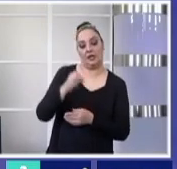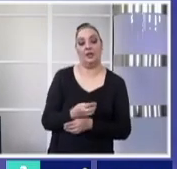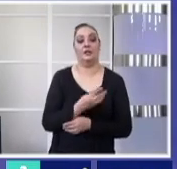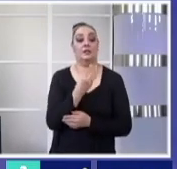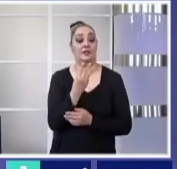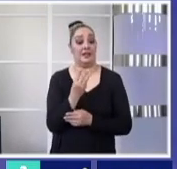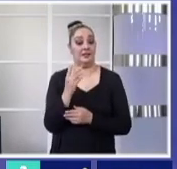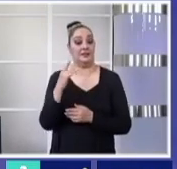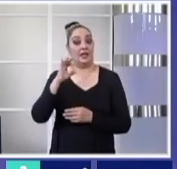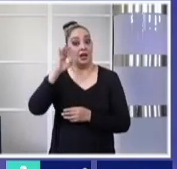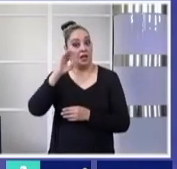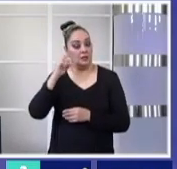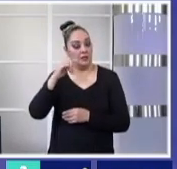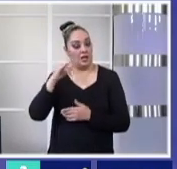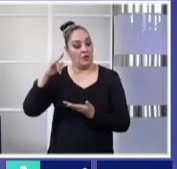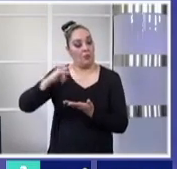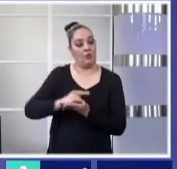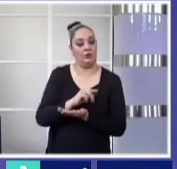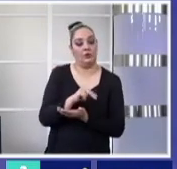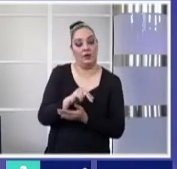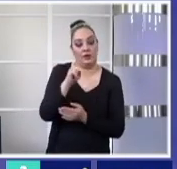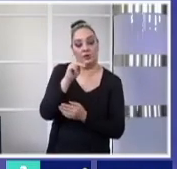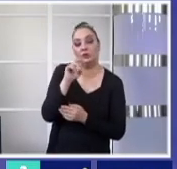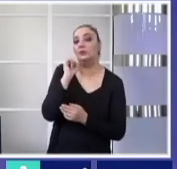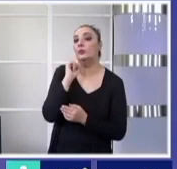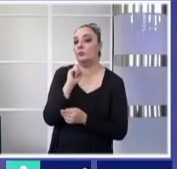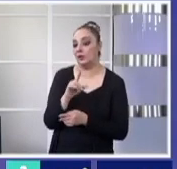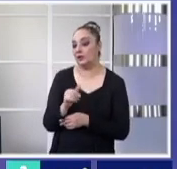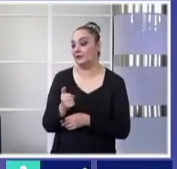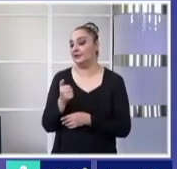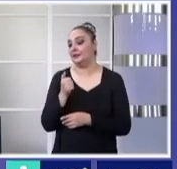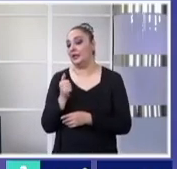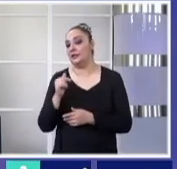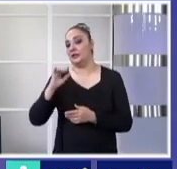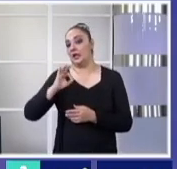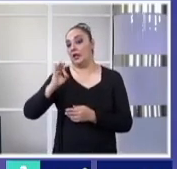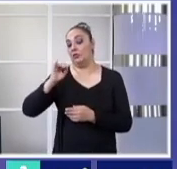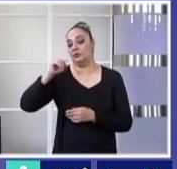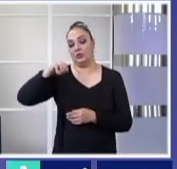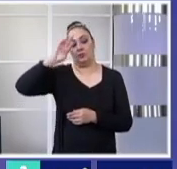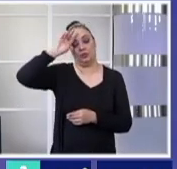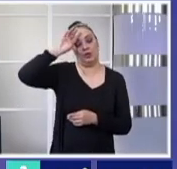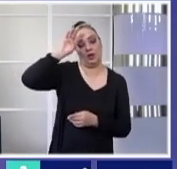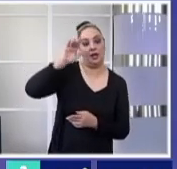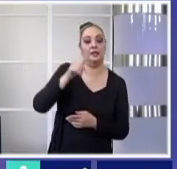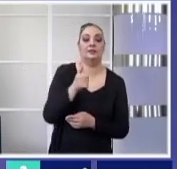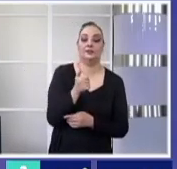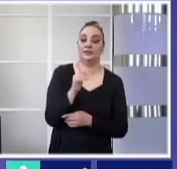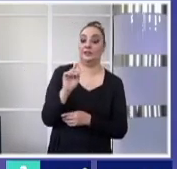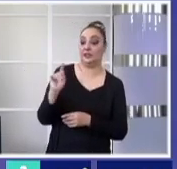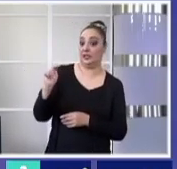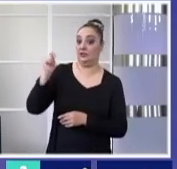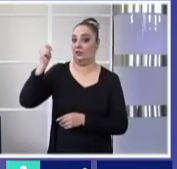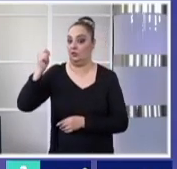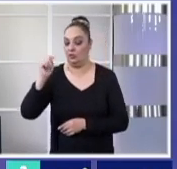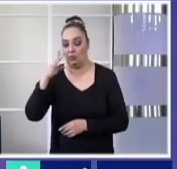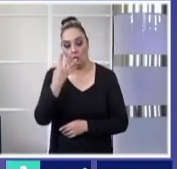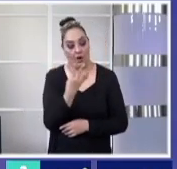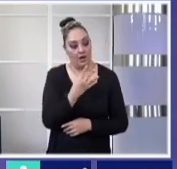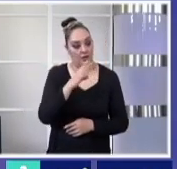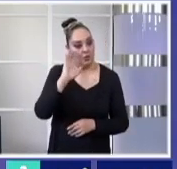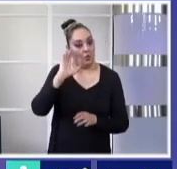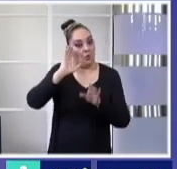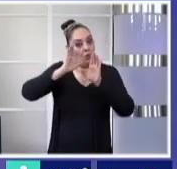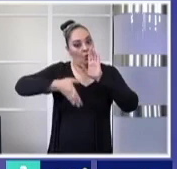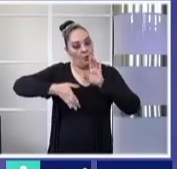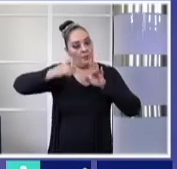aeropuerto del norte y en la propia zona urbana, seis grados en Monterrey, cinco grados en el Tecnológico, cuatro en Cumbres, en zona